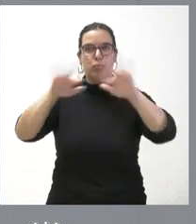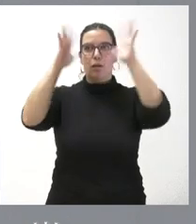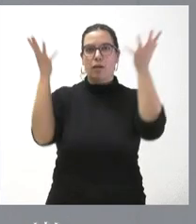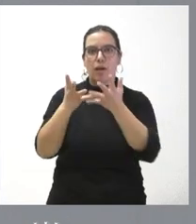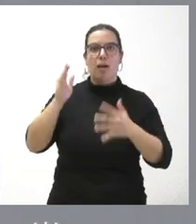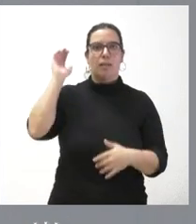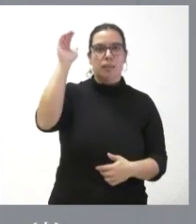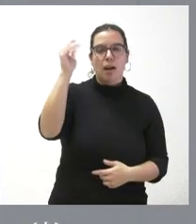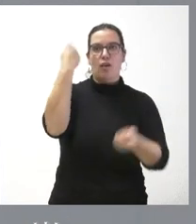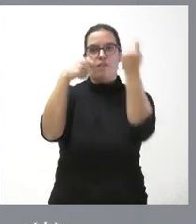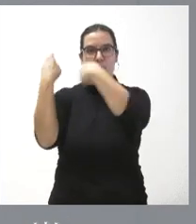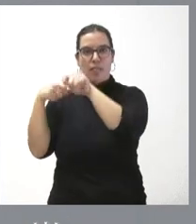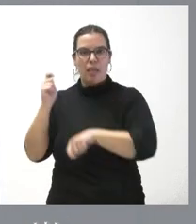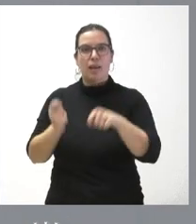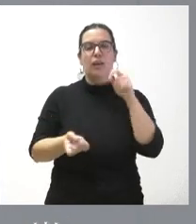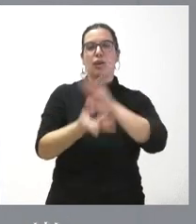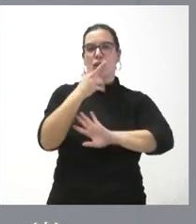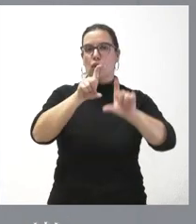innovación y emprendimiento.